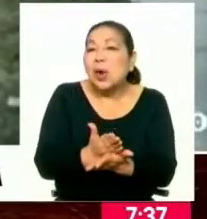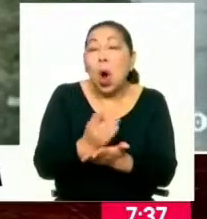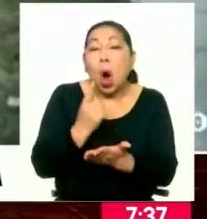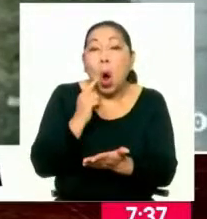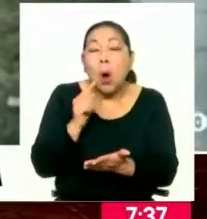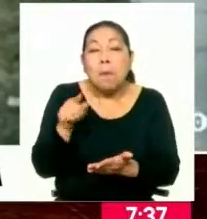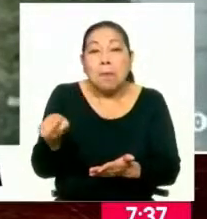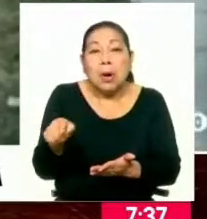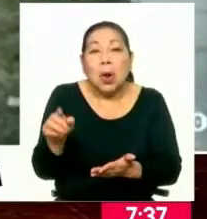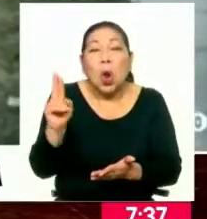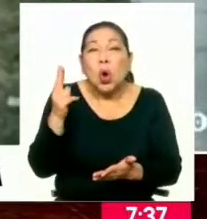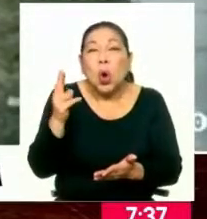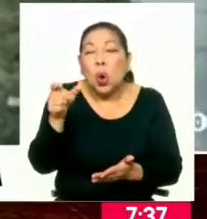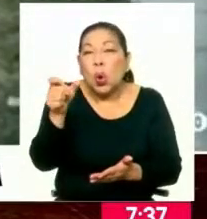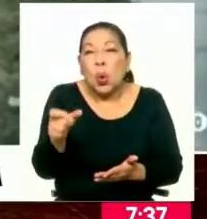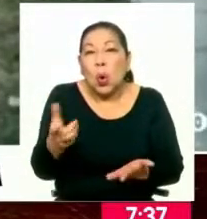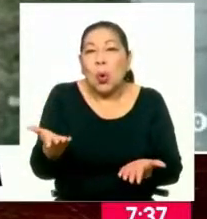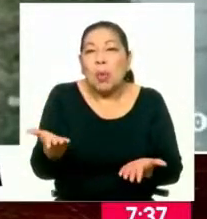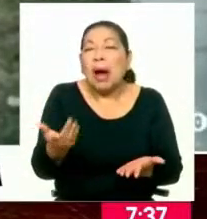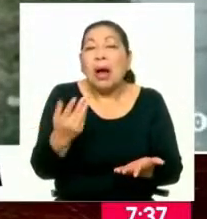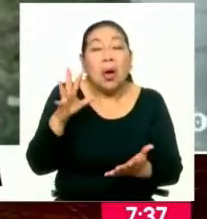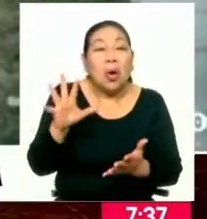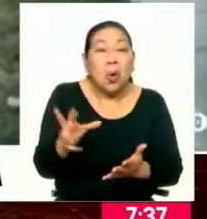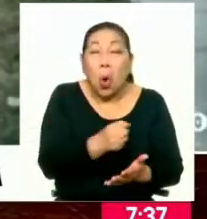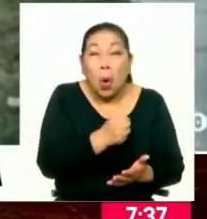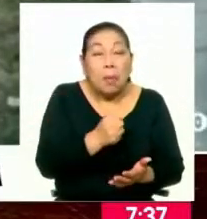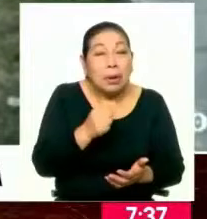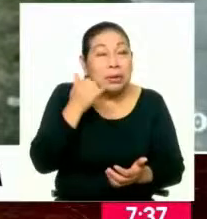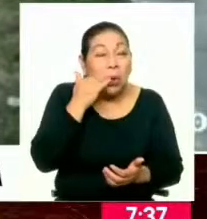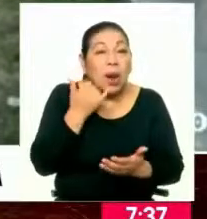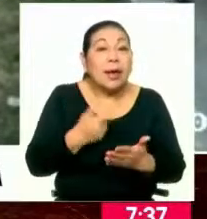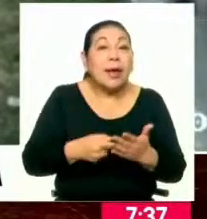a un asaltante de celulares, de carteras?